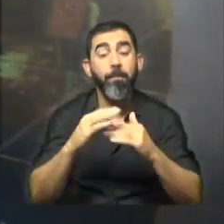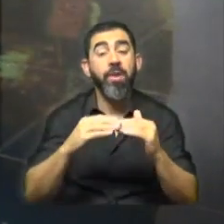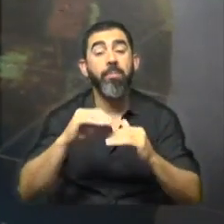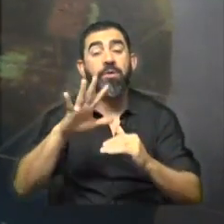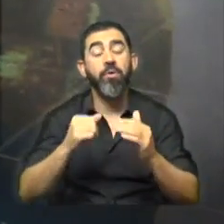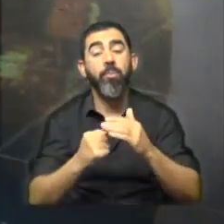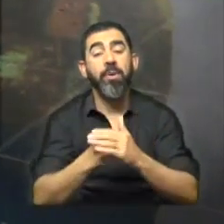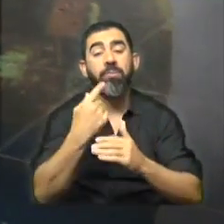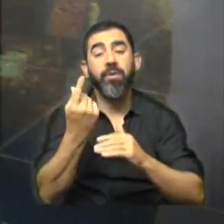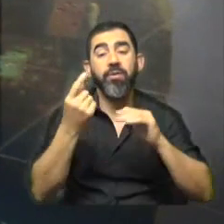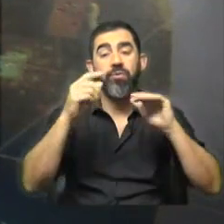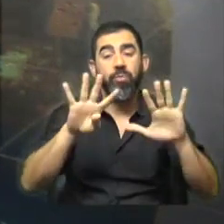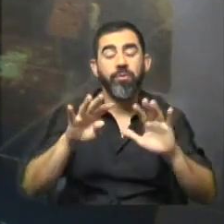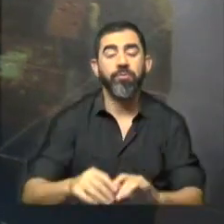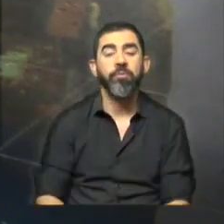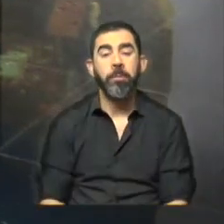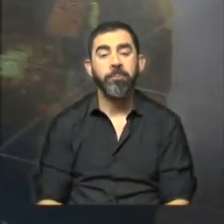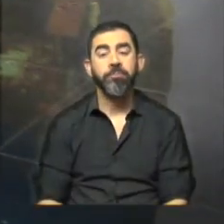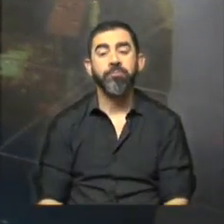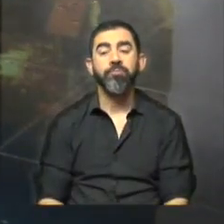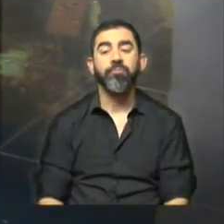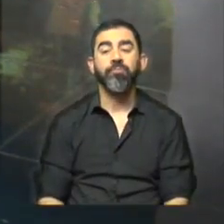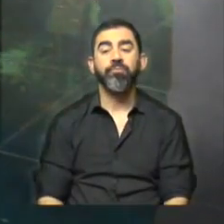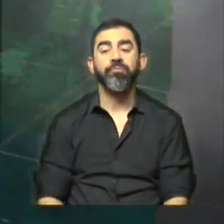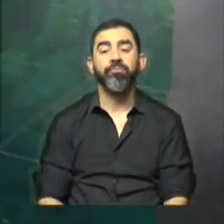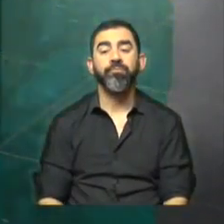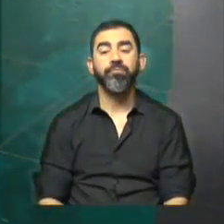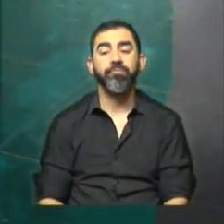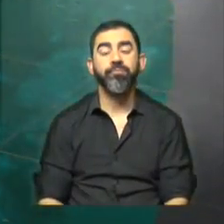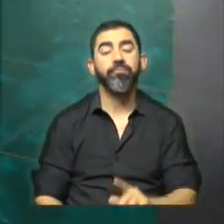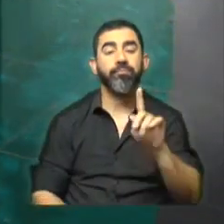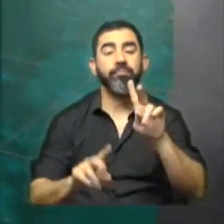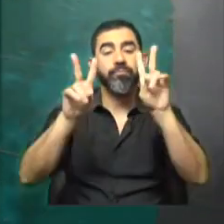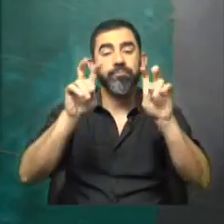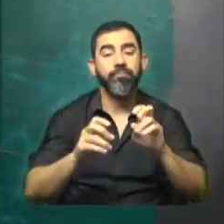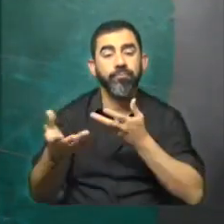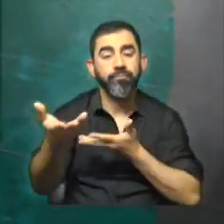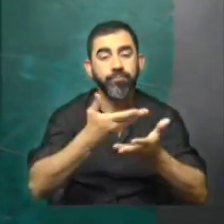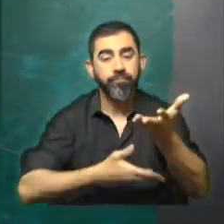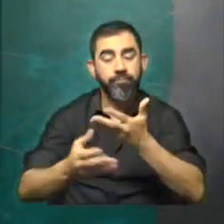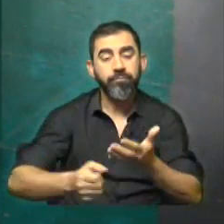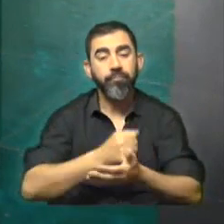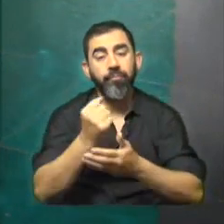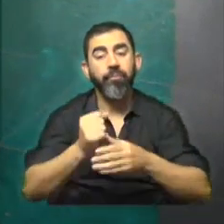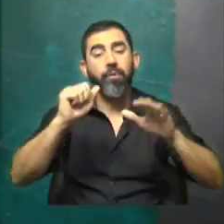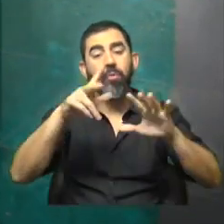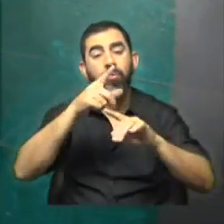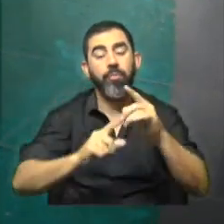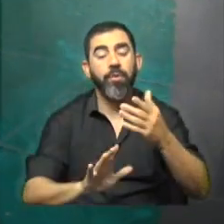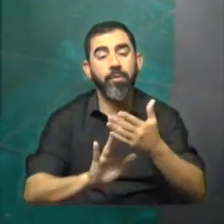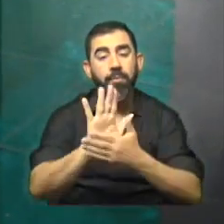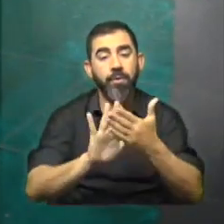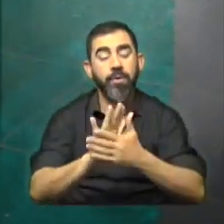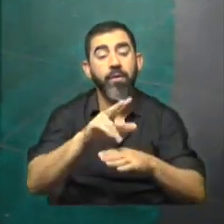de 19 grados, según dice el Instituto Uruguayo de Meteorología. Algunos de los temas que vamos a compartir con ustedes hasta las 8 y media de la